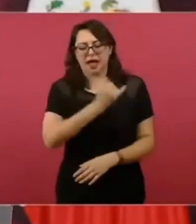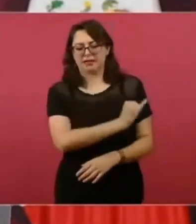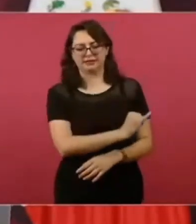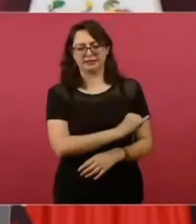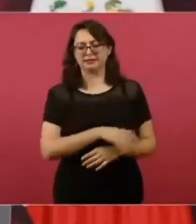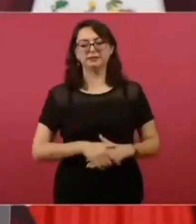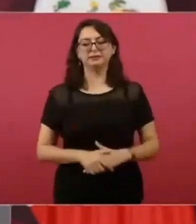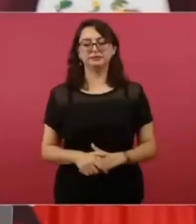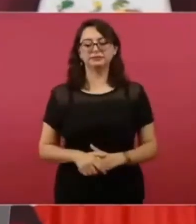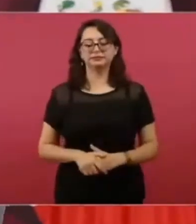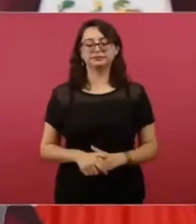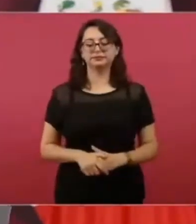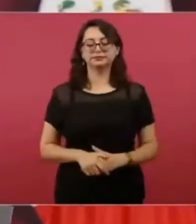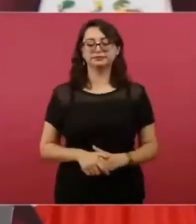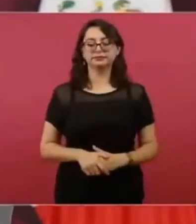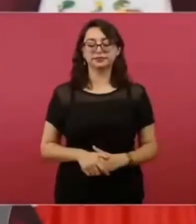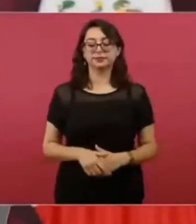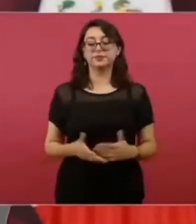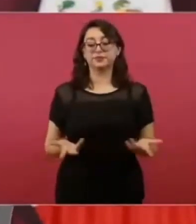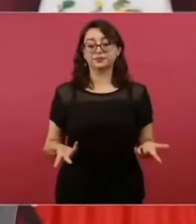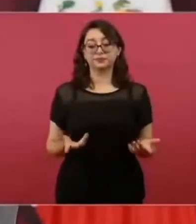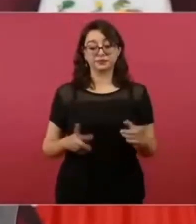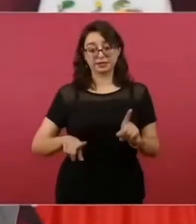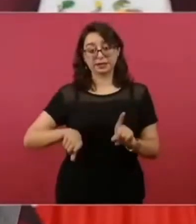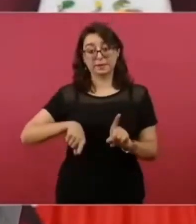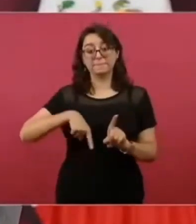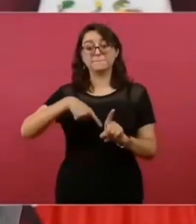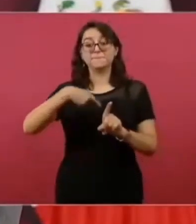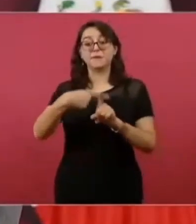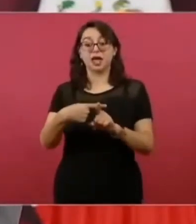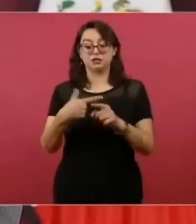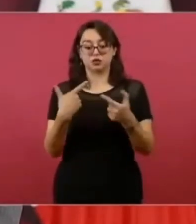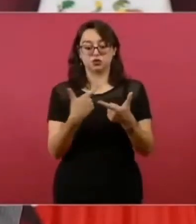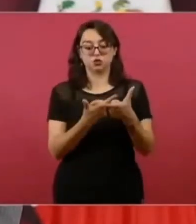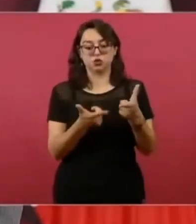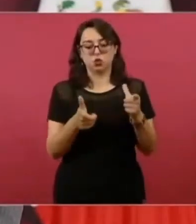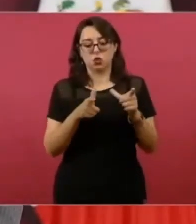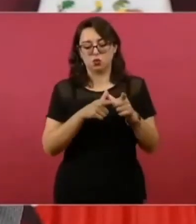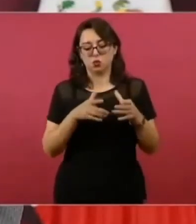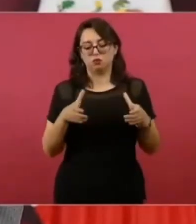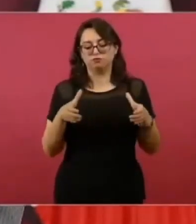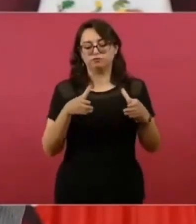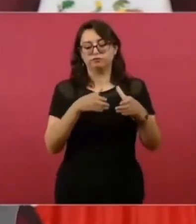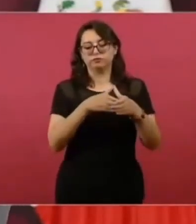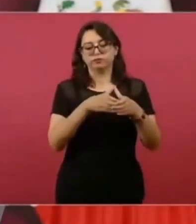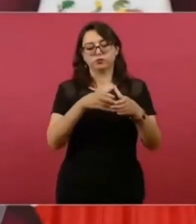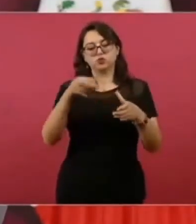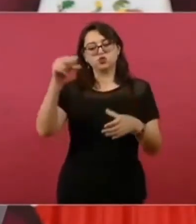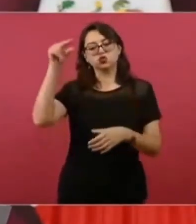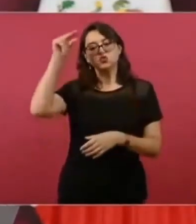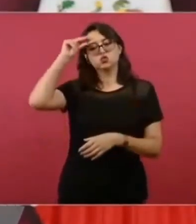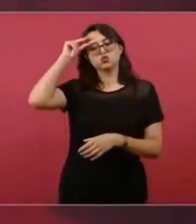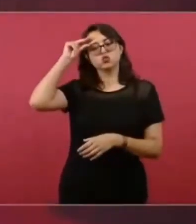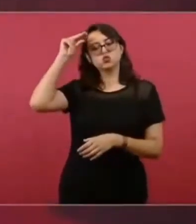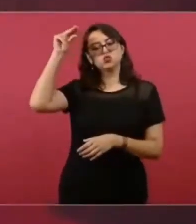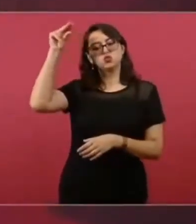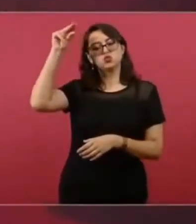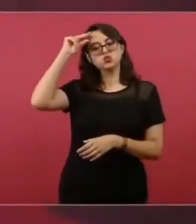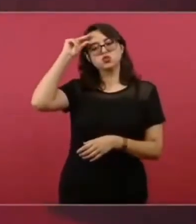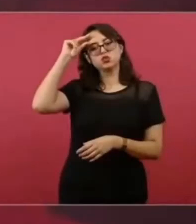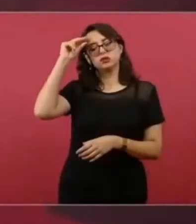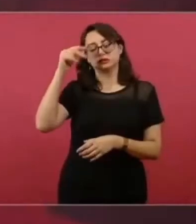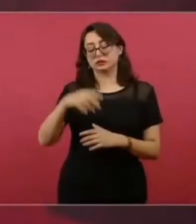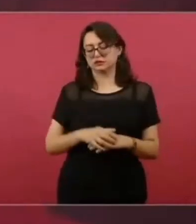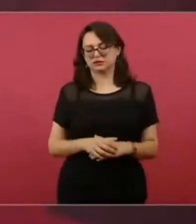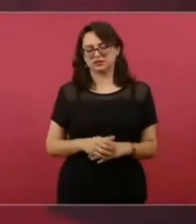Y luego, los intelectuales, que la verdad es eso ya de intelectuales cada